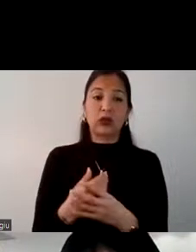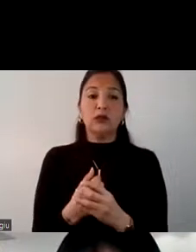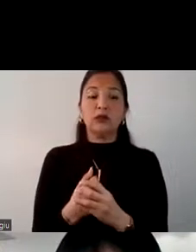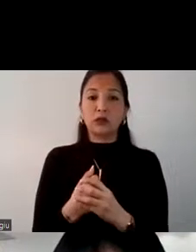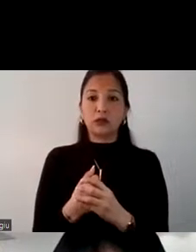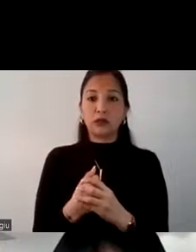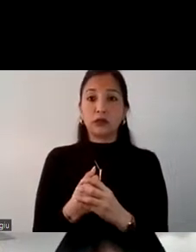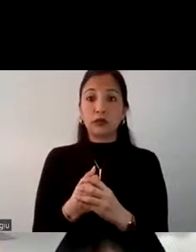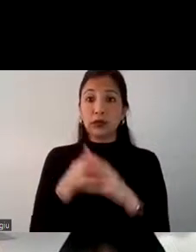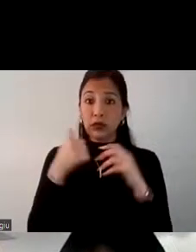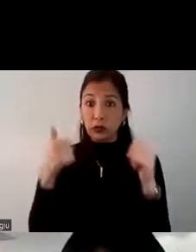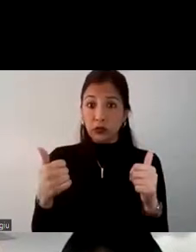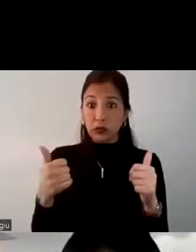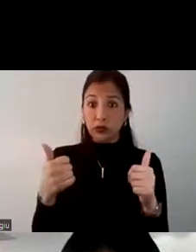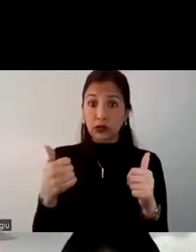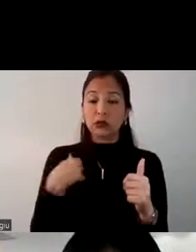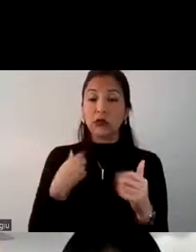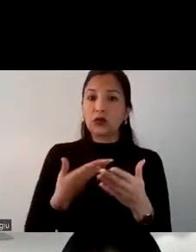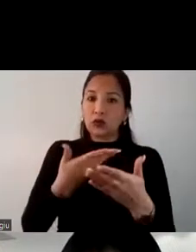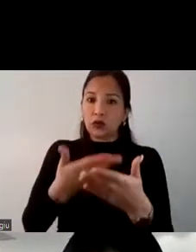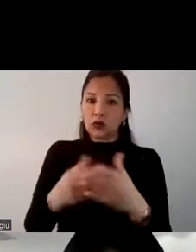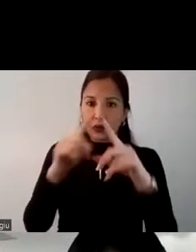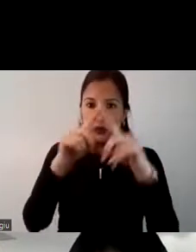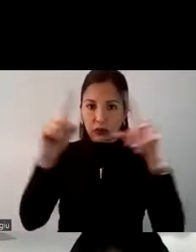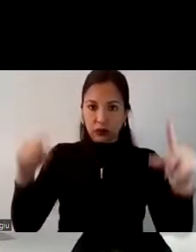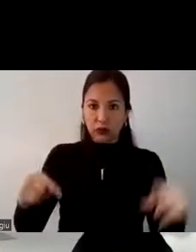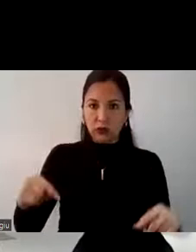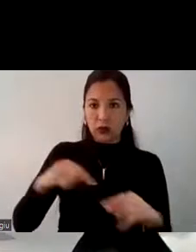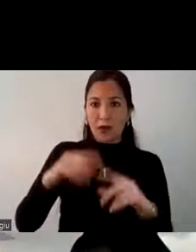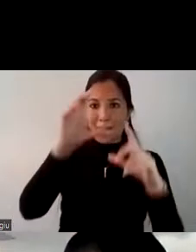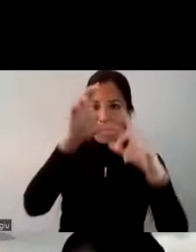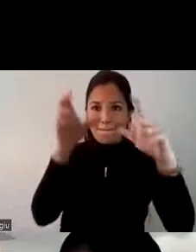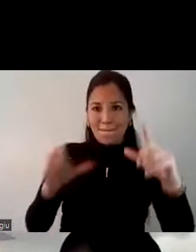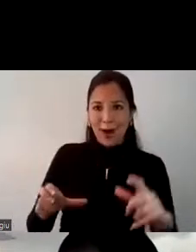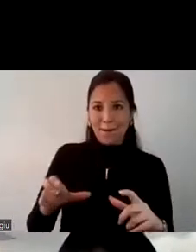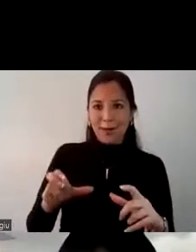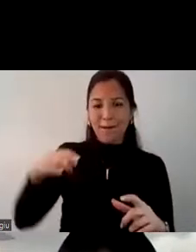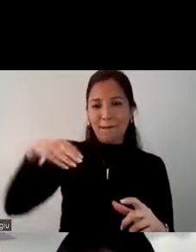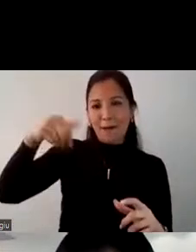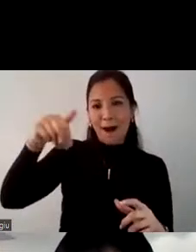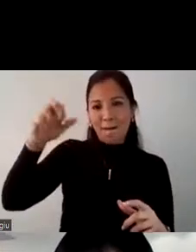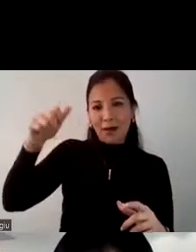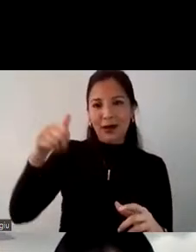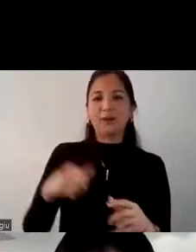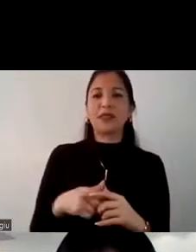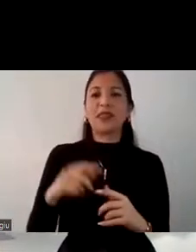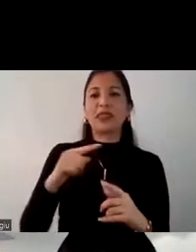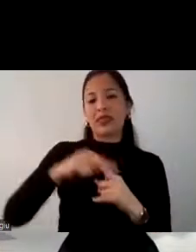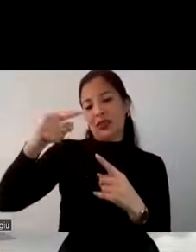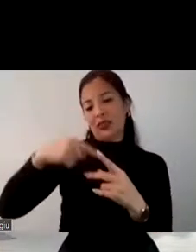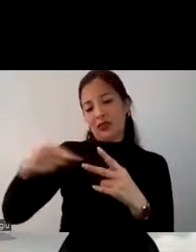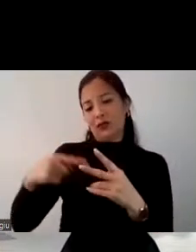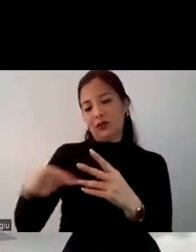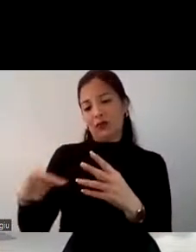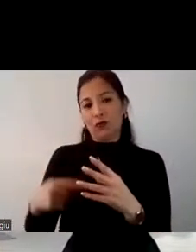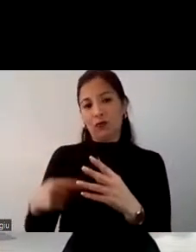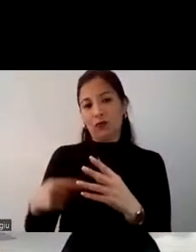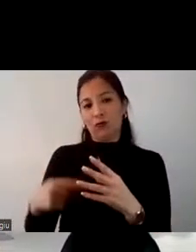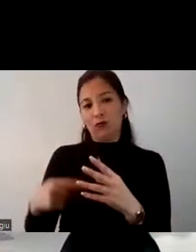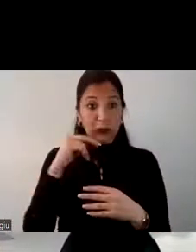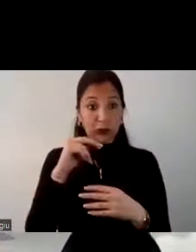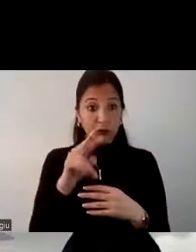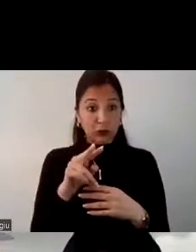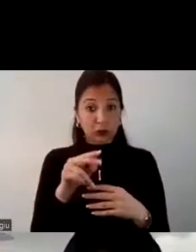Y para ello también vamos a mostrar un mapa perceptual de destinos con actividades temáticas. Esta es una técnica